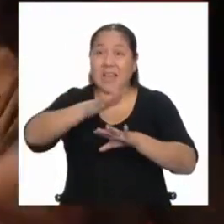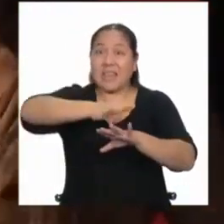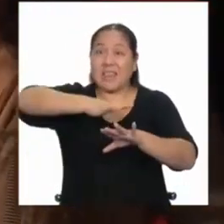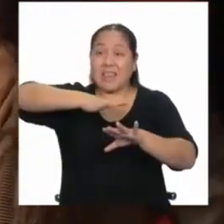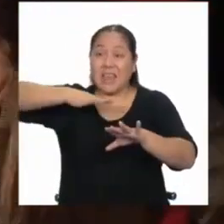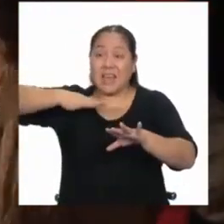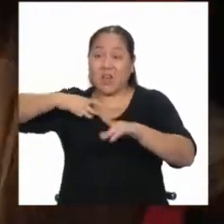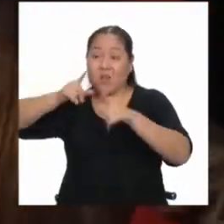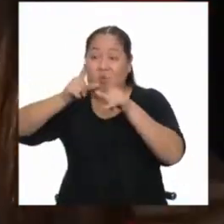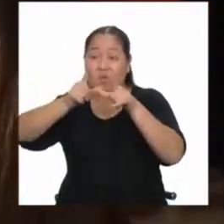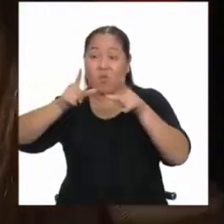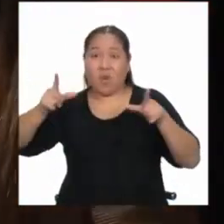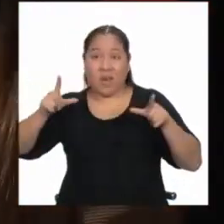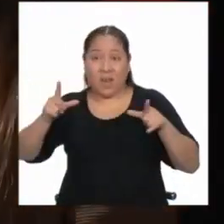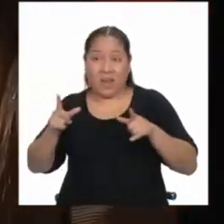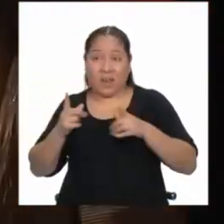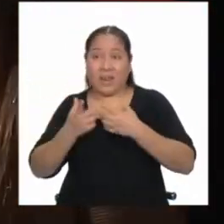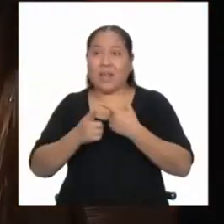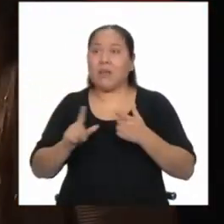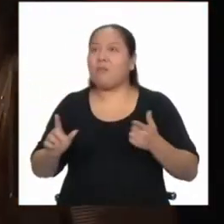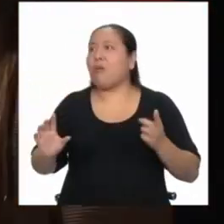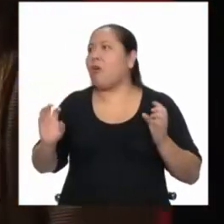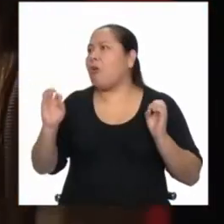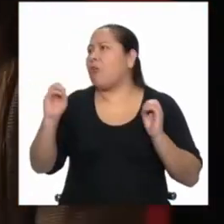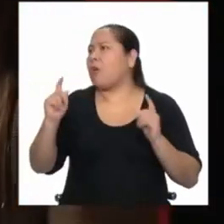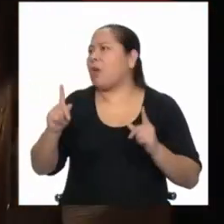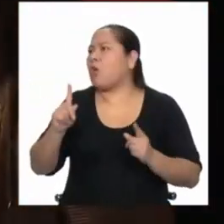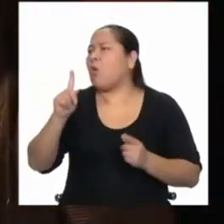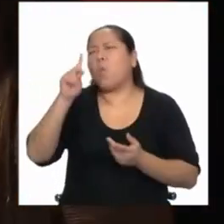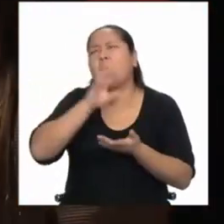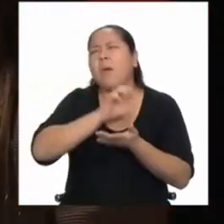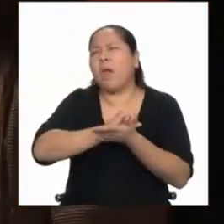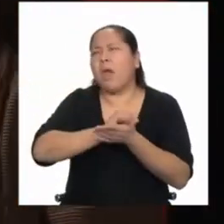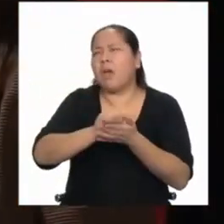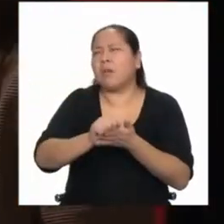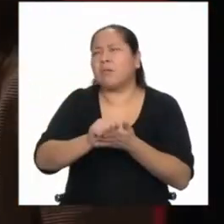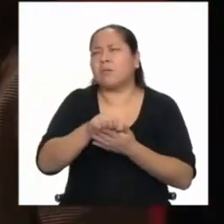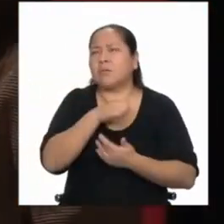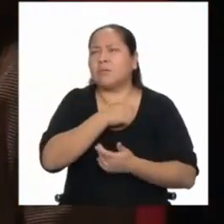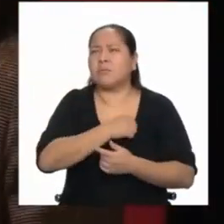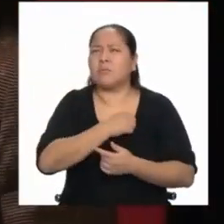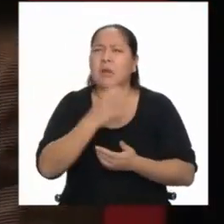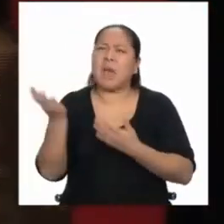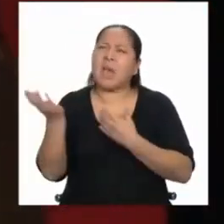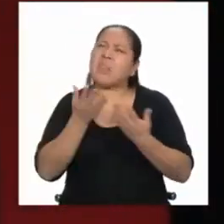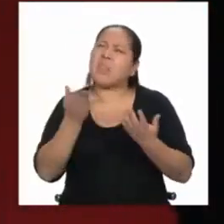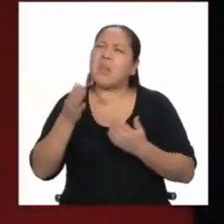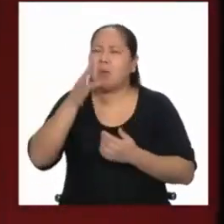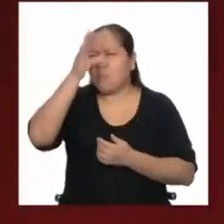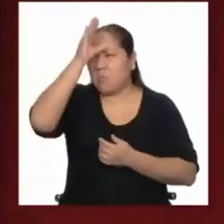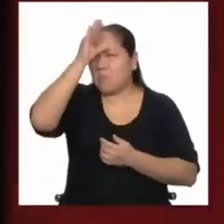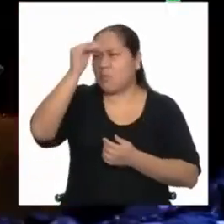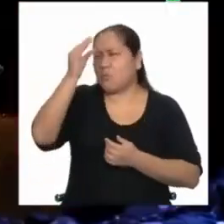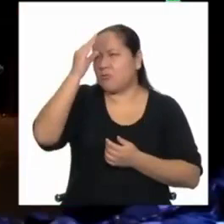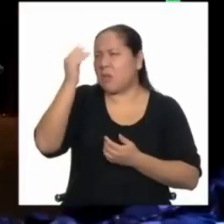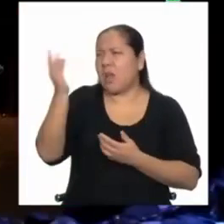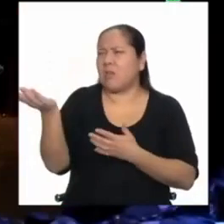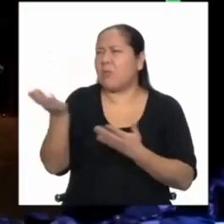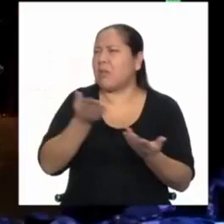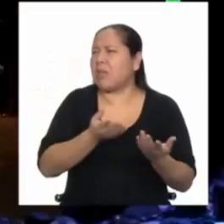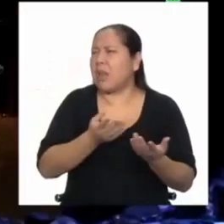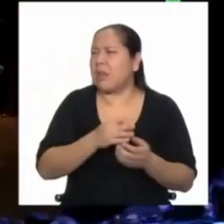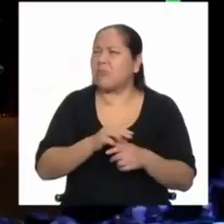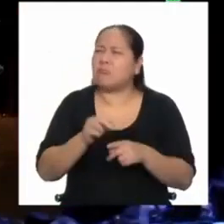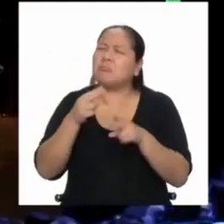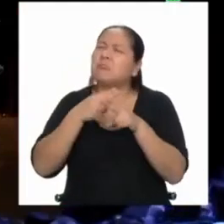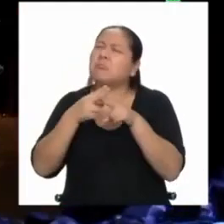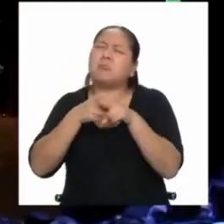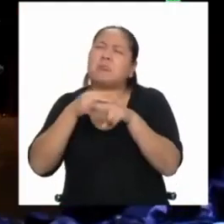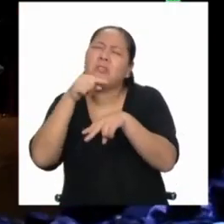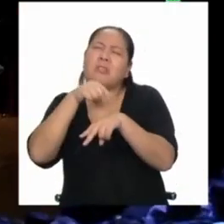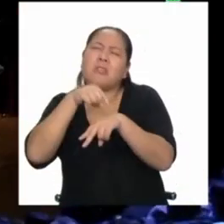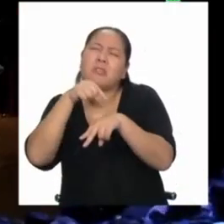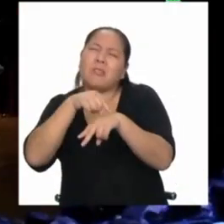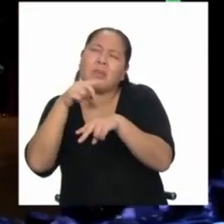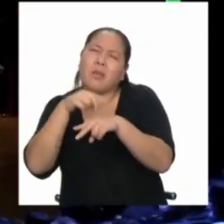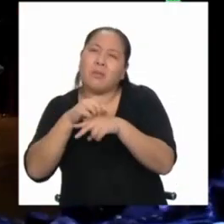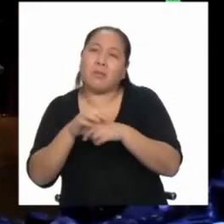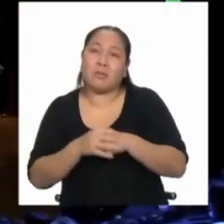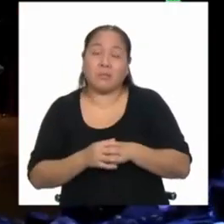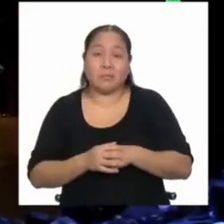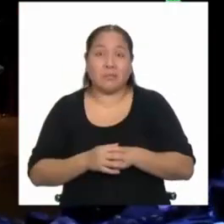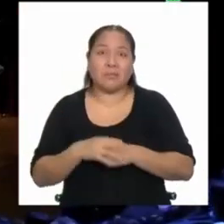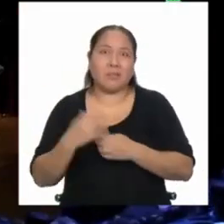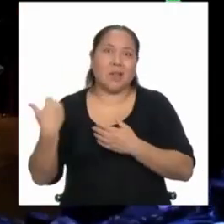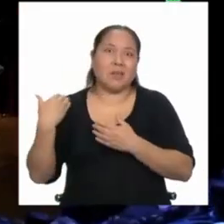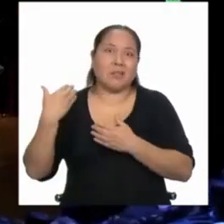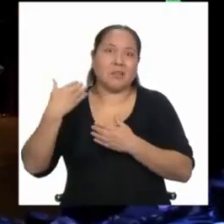tenía un espacio libre. Entonces les dije, bueno, van a ser un mes, simplemente voy a traer a unos chicos acá. Un ratito nada más, ¿no? Si supieran